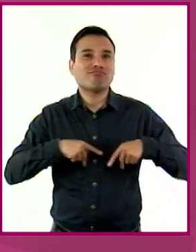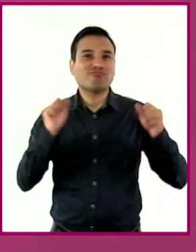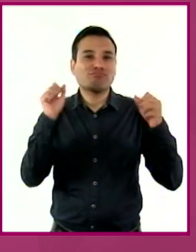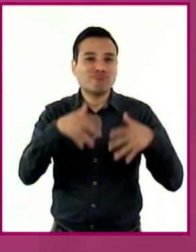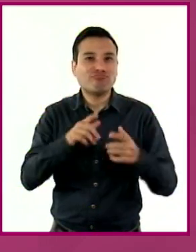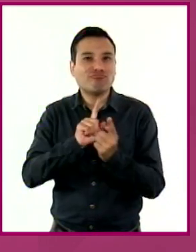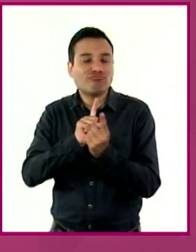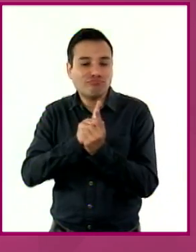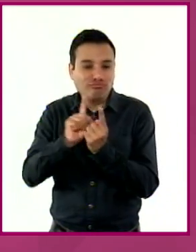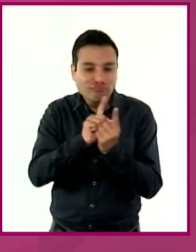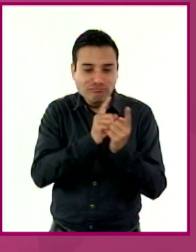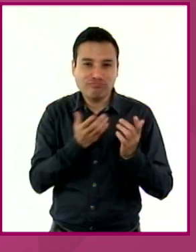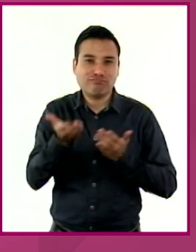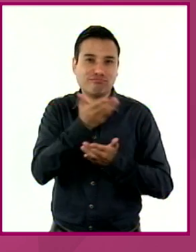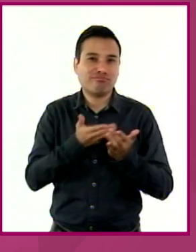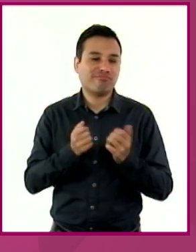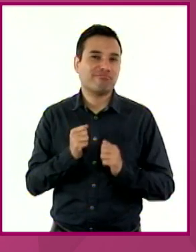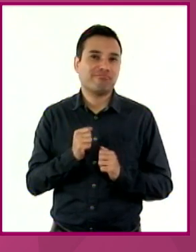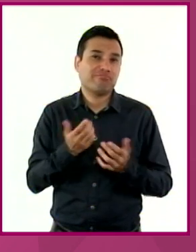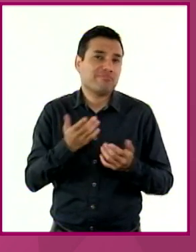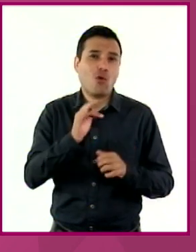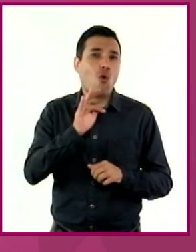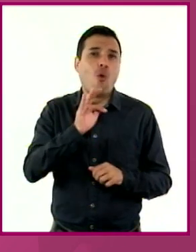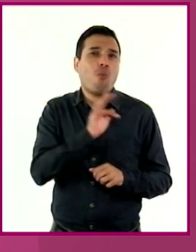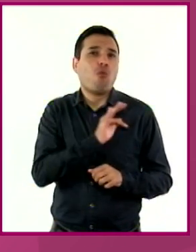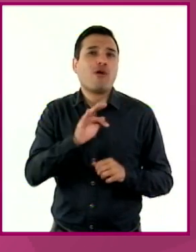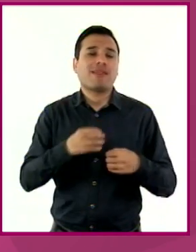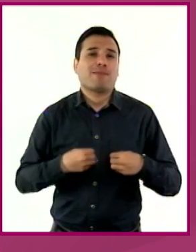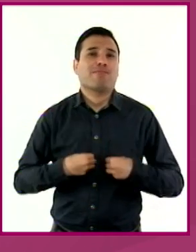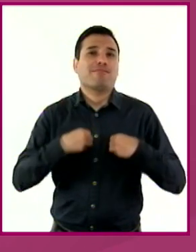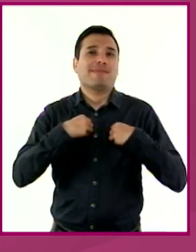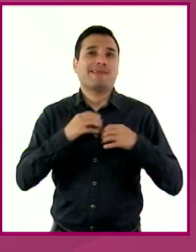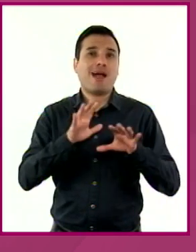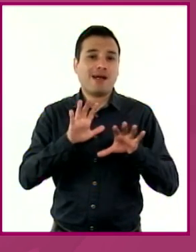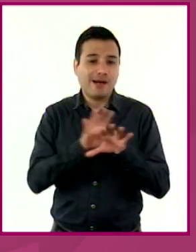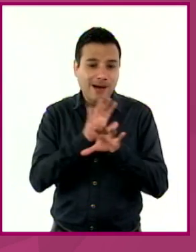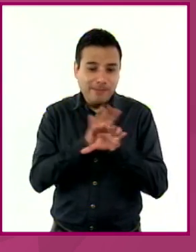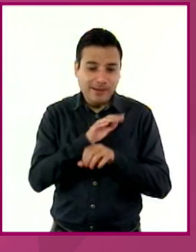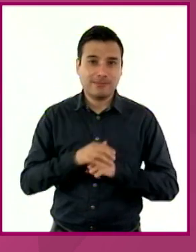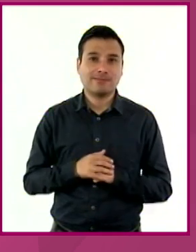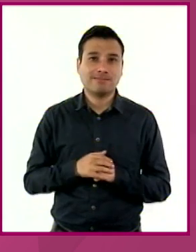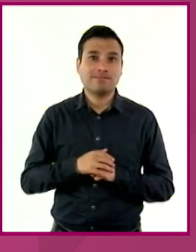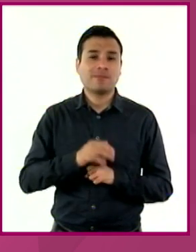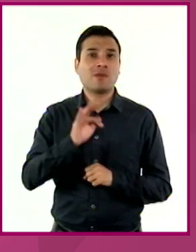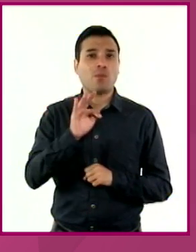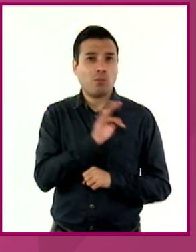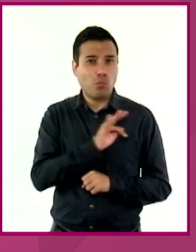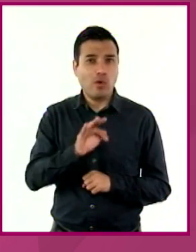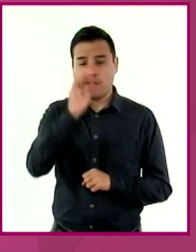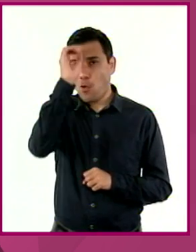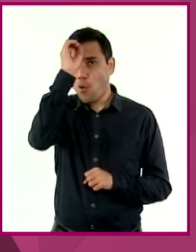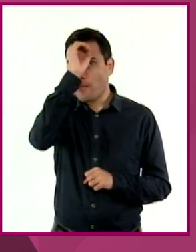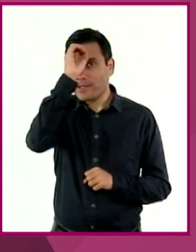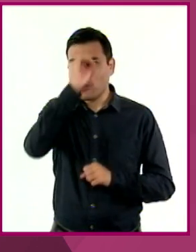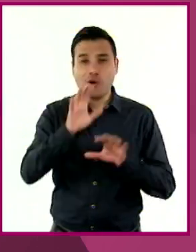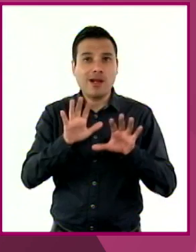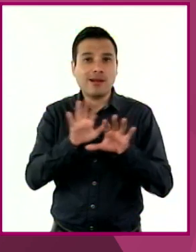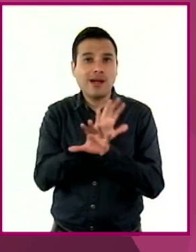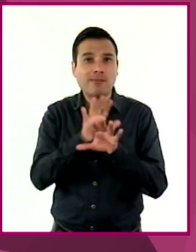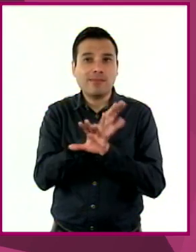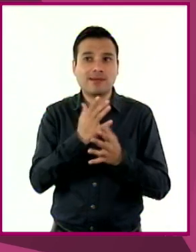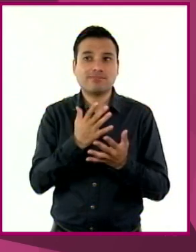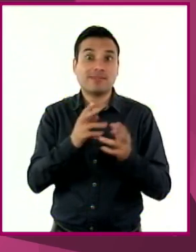con un potencial ilimitado para transformar nuestras vidas, cambiar nuestra mirada acerca del mundo que nos rodea,